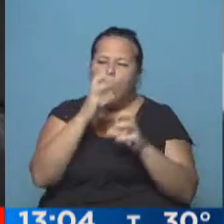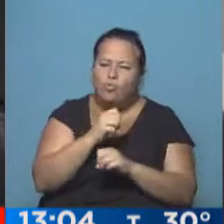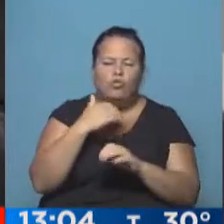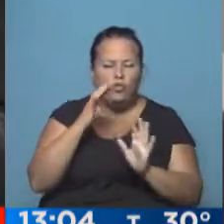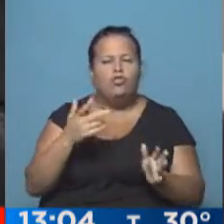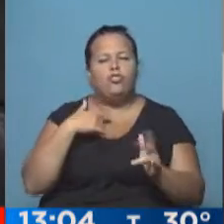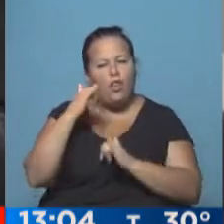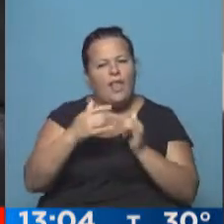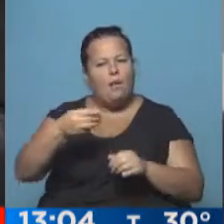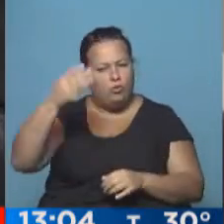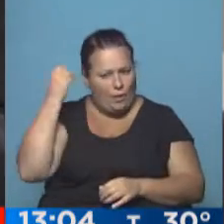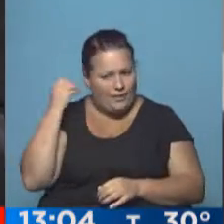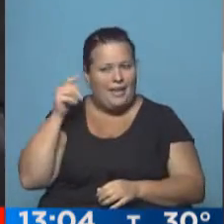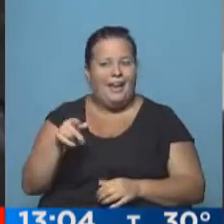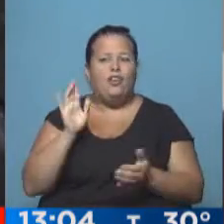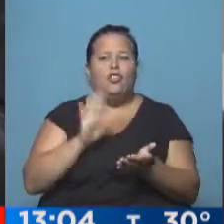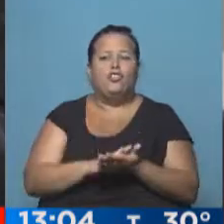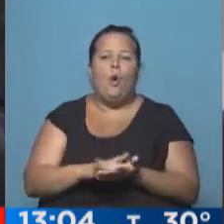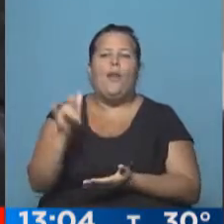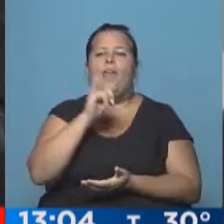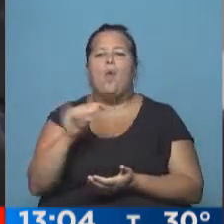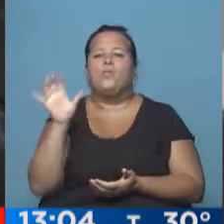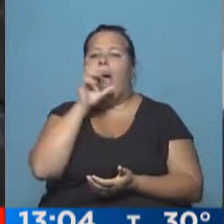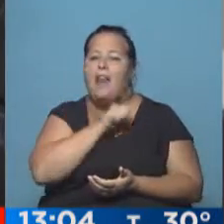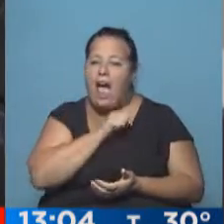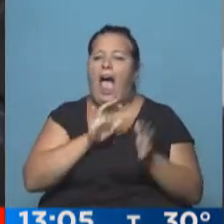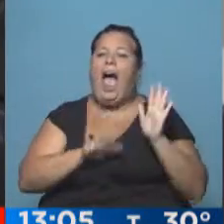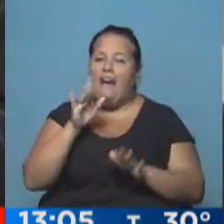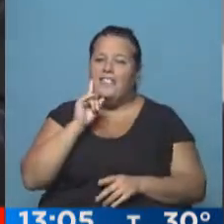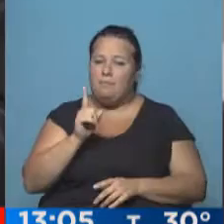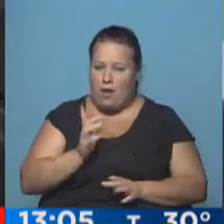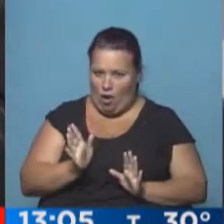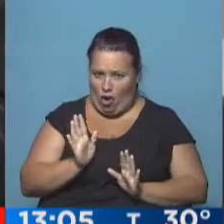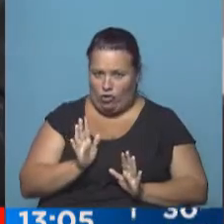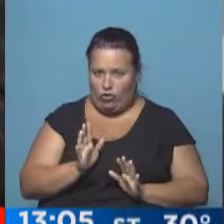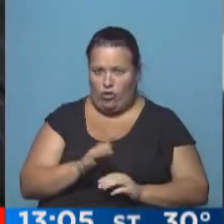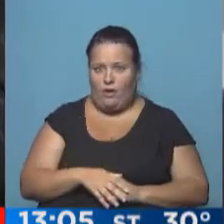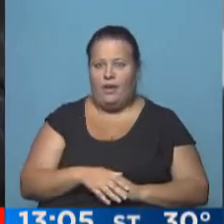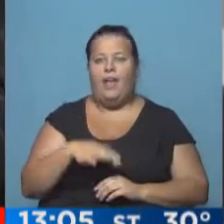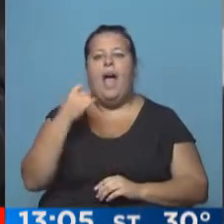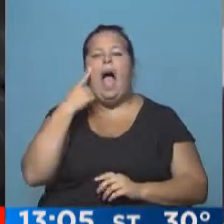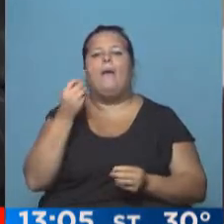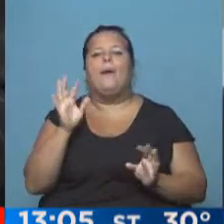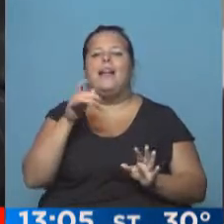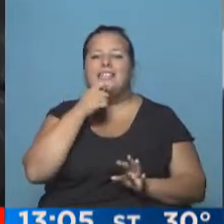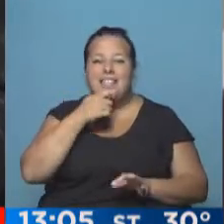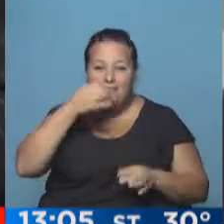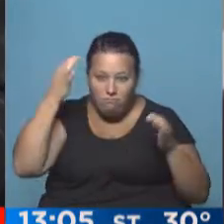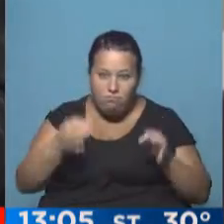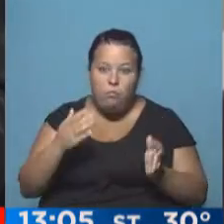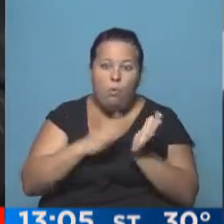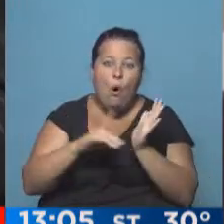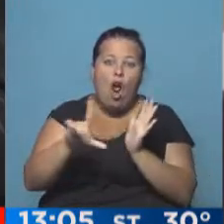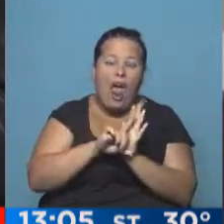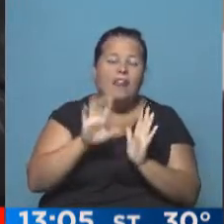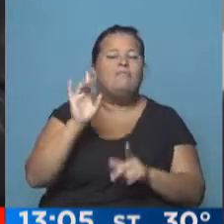lo referí varias veces, esto de las denuncias anónimas a veces es peligroso, y hay que ver si es del todo constitucional.